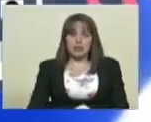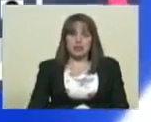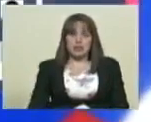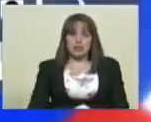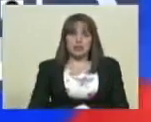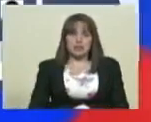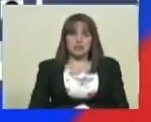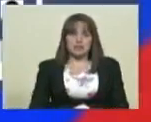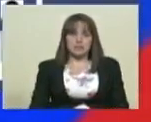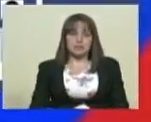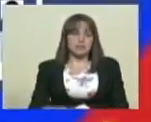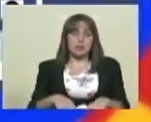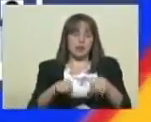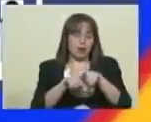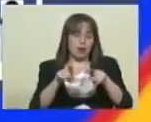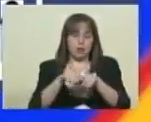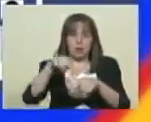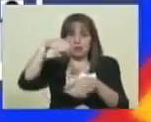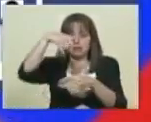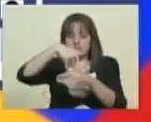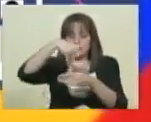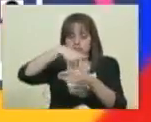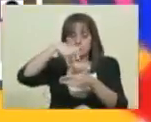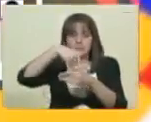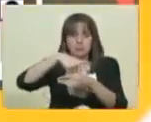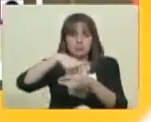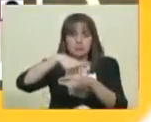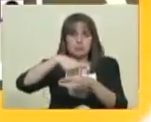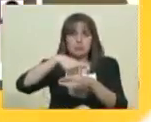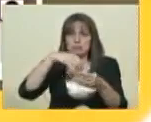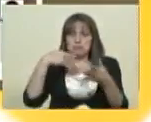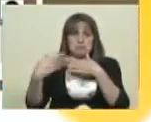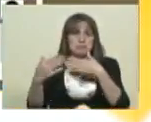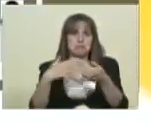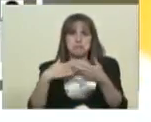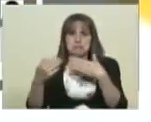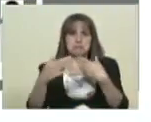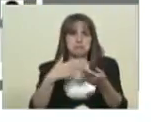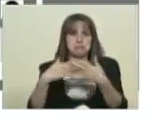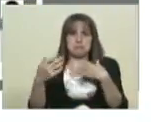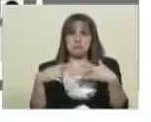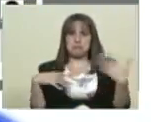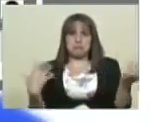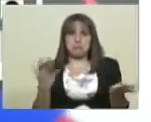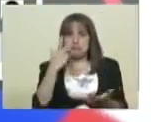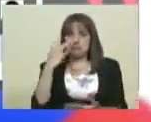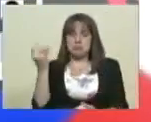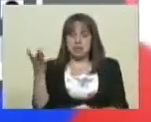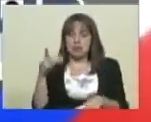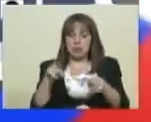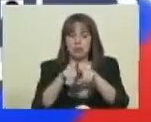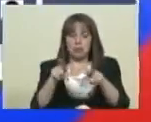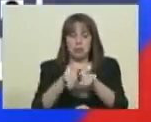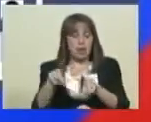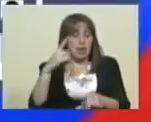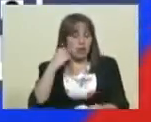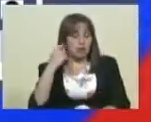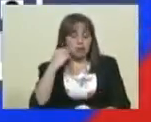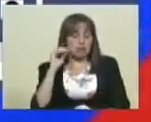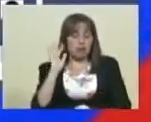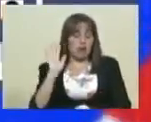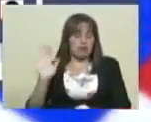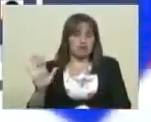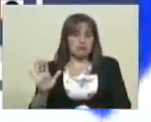y la garantía del voto. La tinta, bueno, es una tradición, una cosa que la mantuvimos,